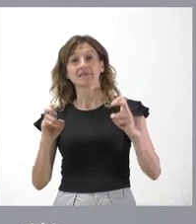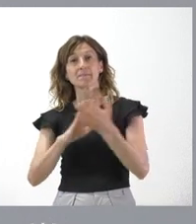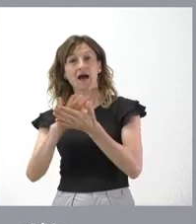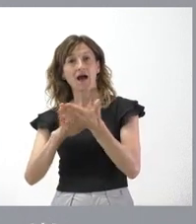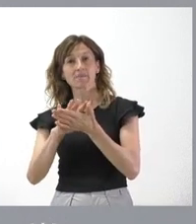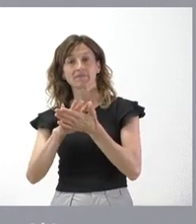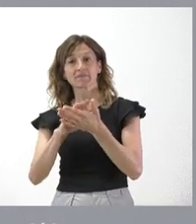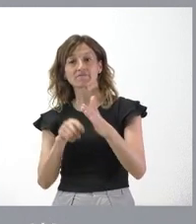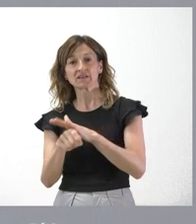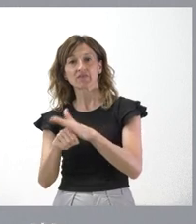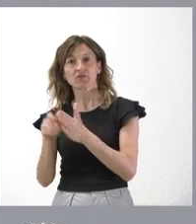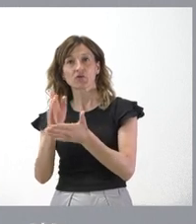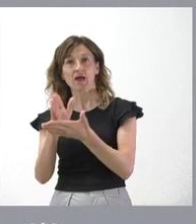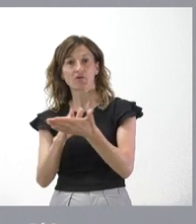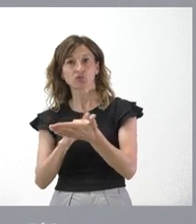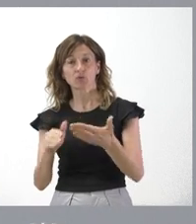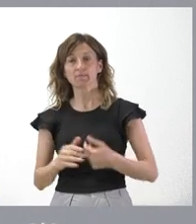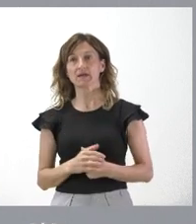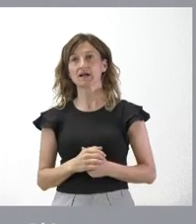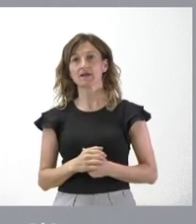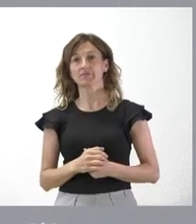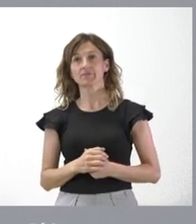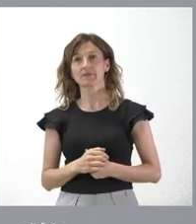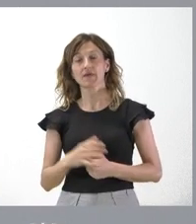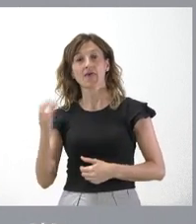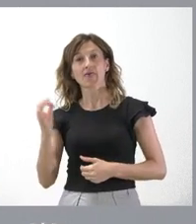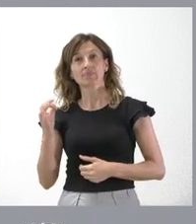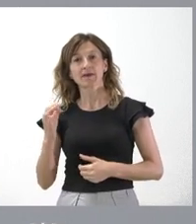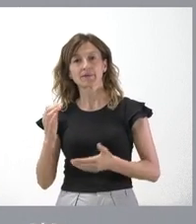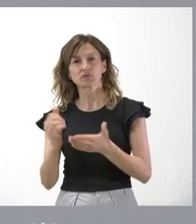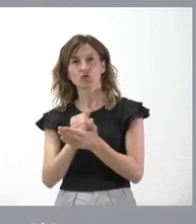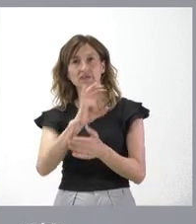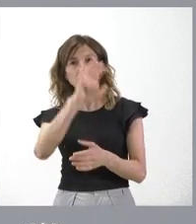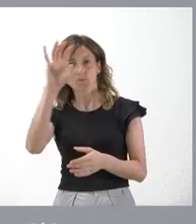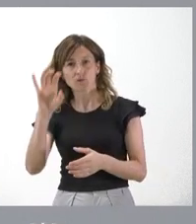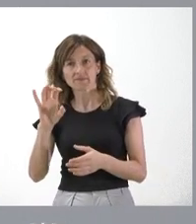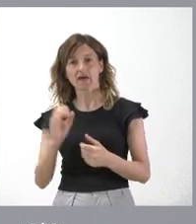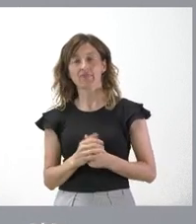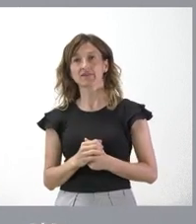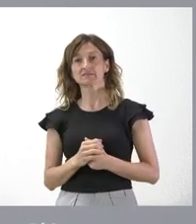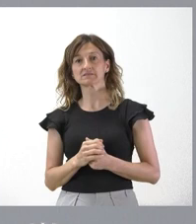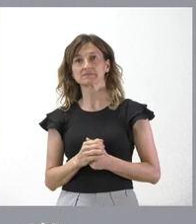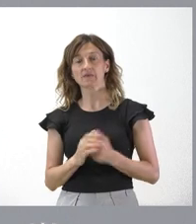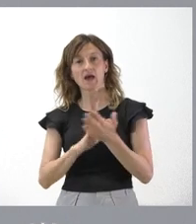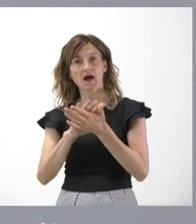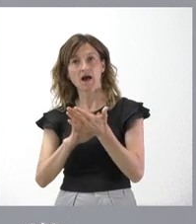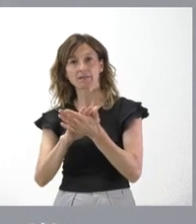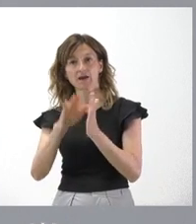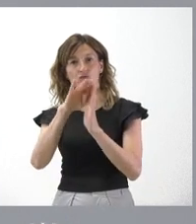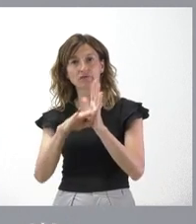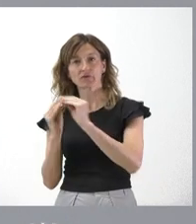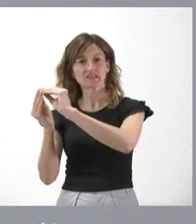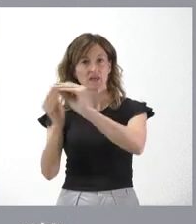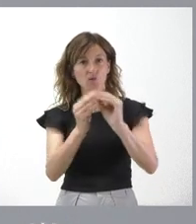la financiación autonómica. Creemos que la financiación autonómica tiene que ser abordada por todas las comunidades autónomas, tiene que ser abordada en condiciones de igualdad,